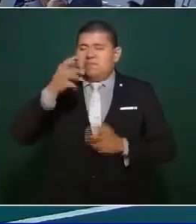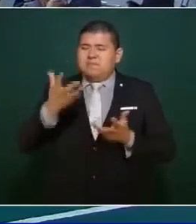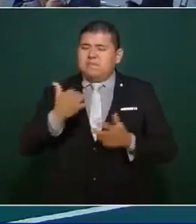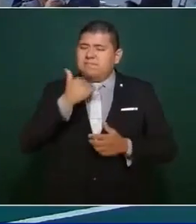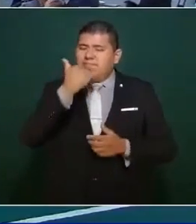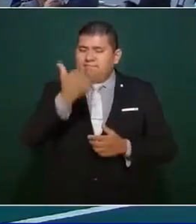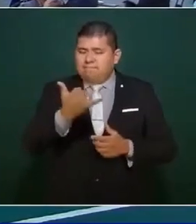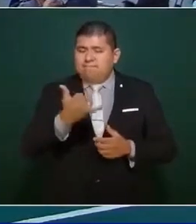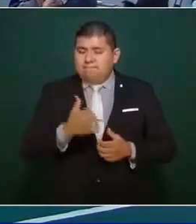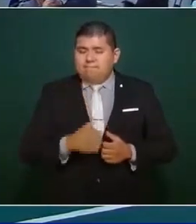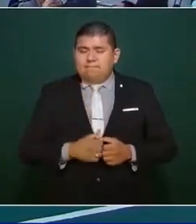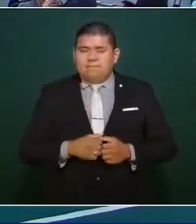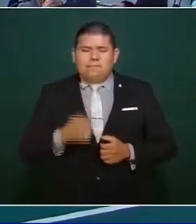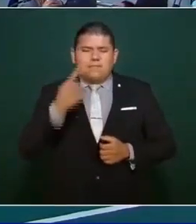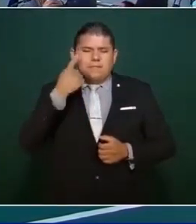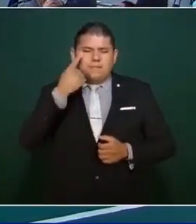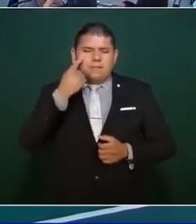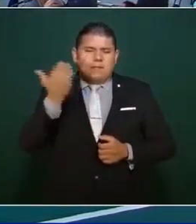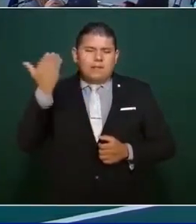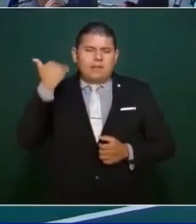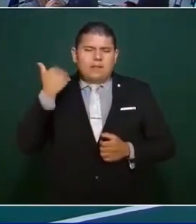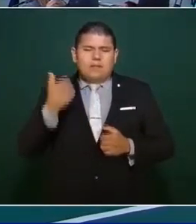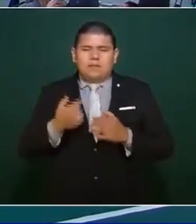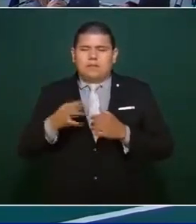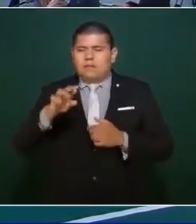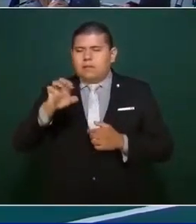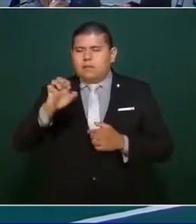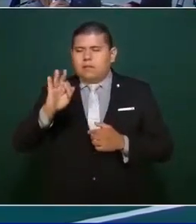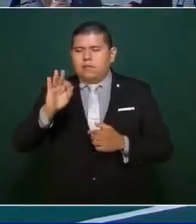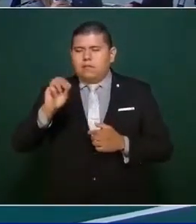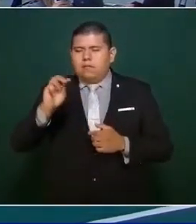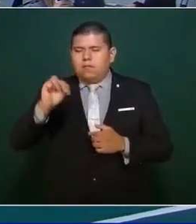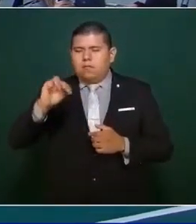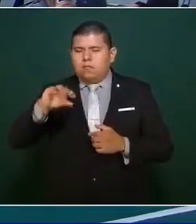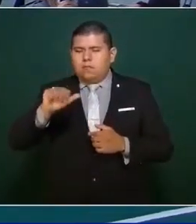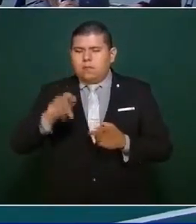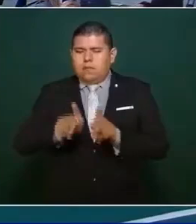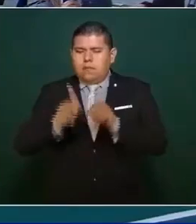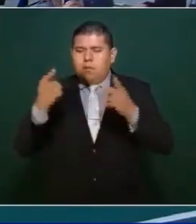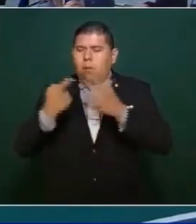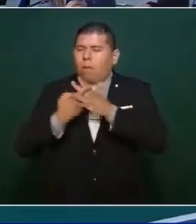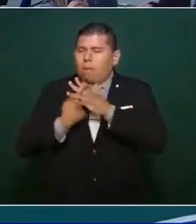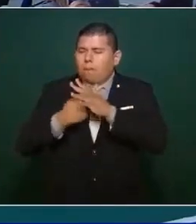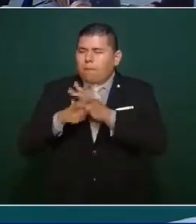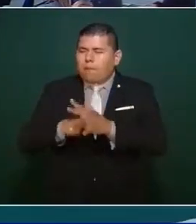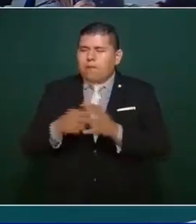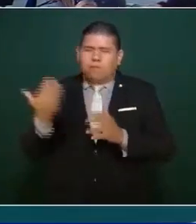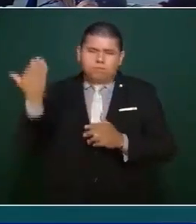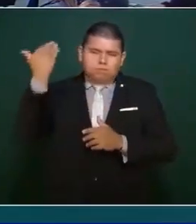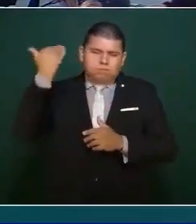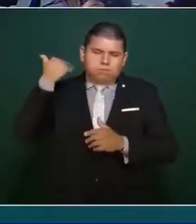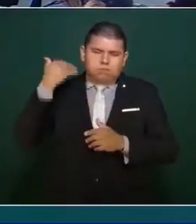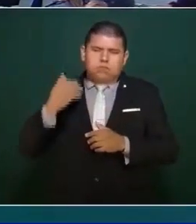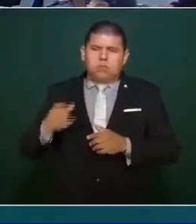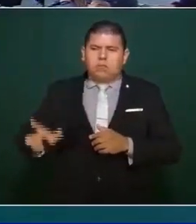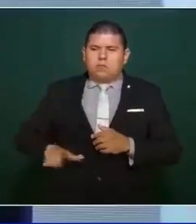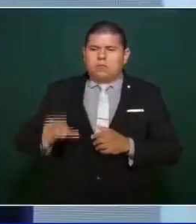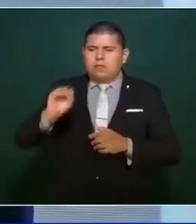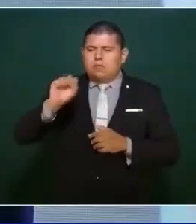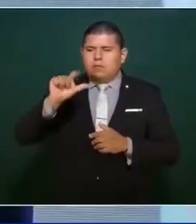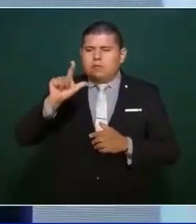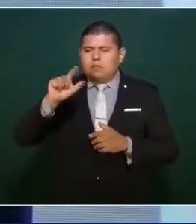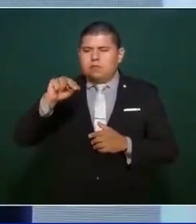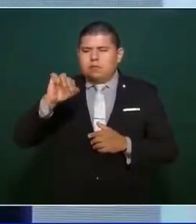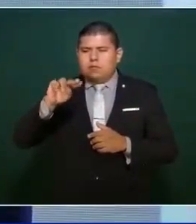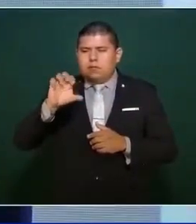¿Cuándo se funda Reforma en la Ciudad de México? Durante el gobierno de Salinas,